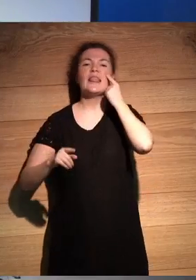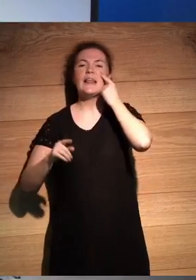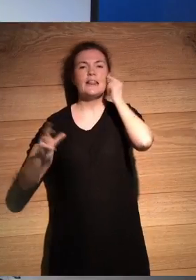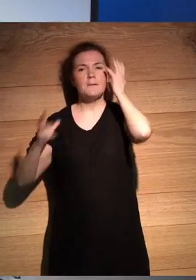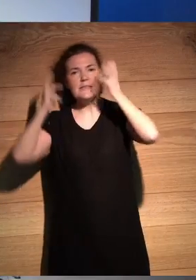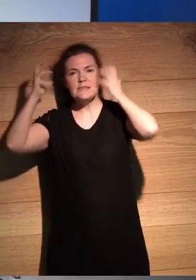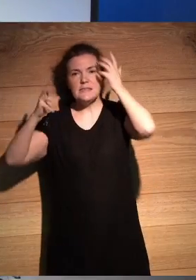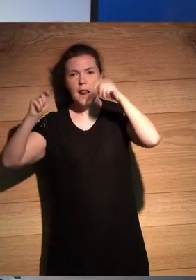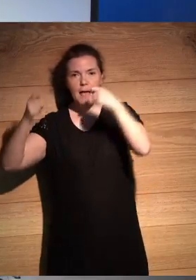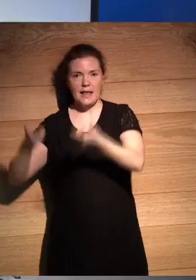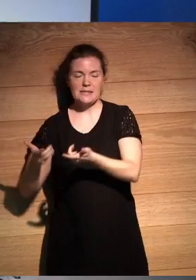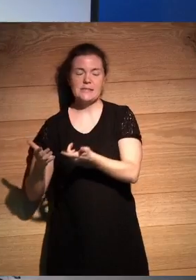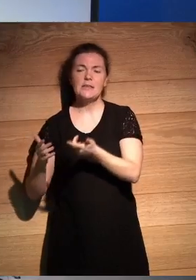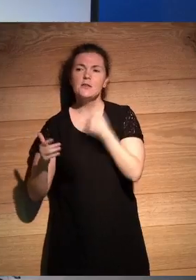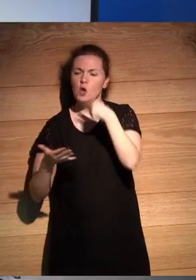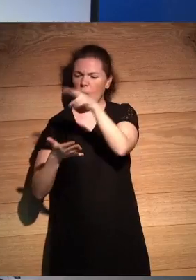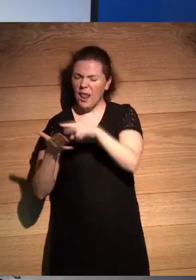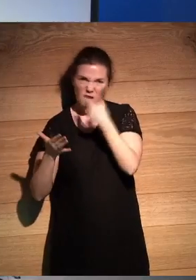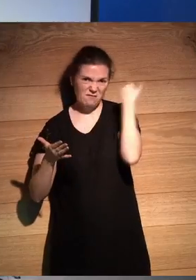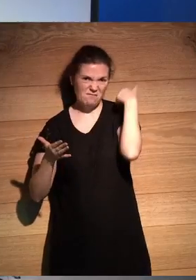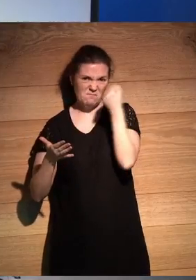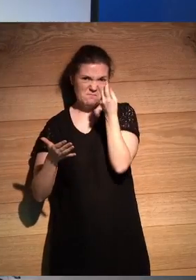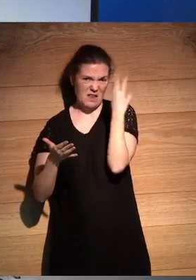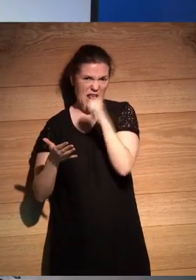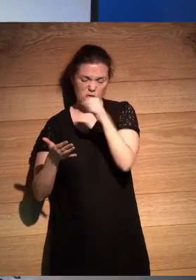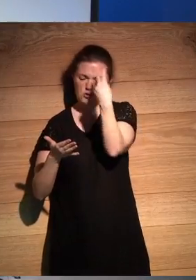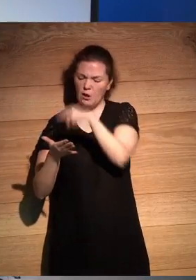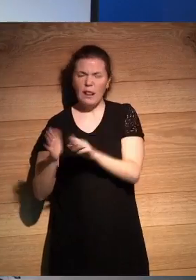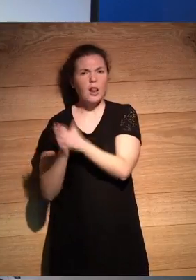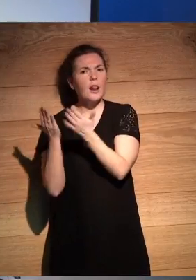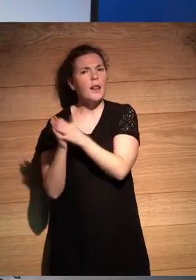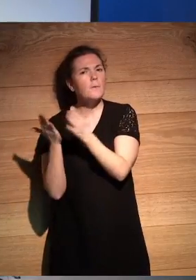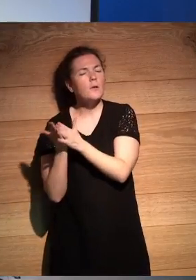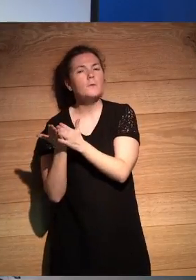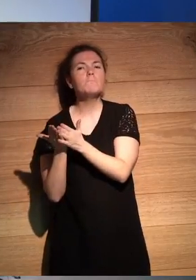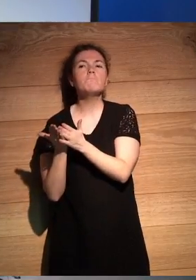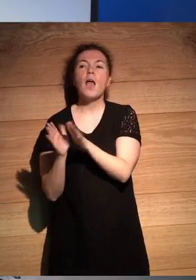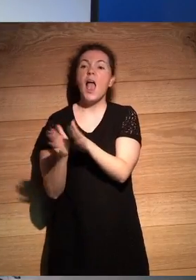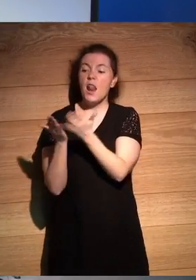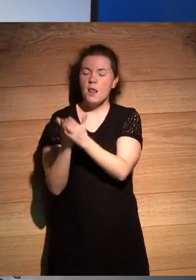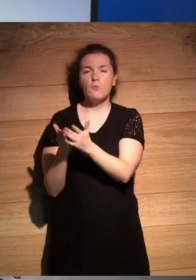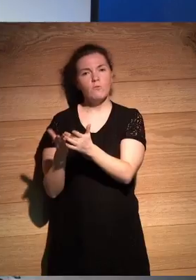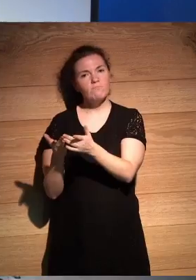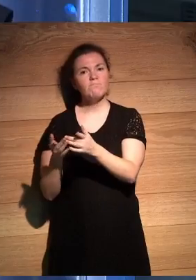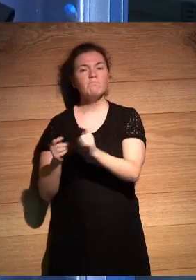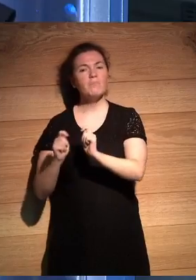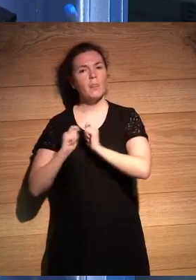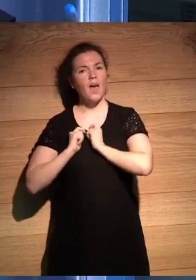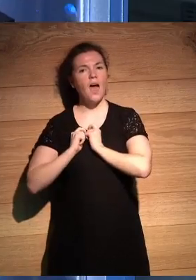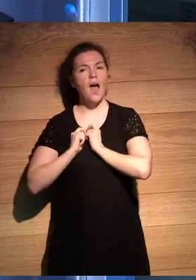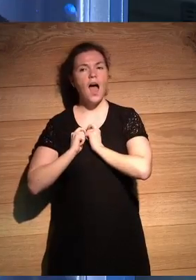Digamos que cuando yo leo hace algunos años este libro, pues el libro se convierte de alguna manera en